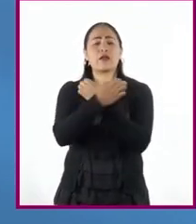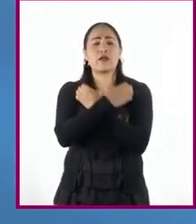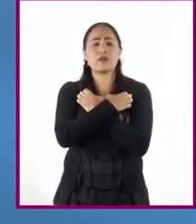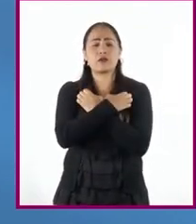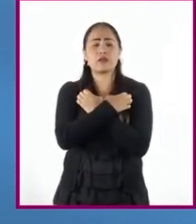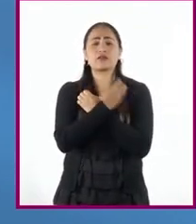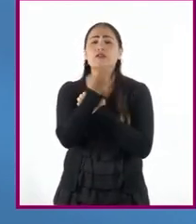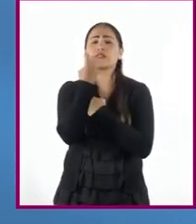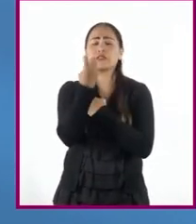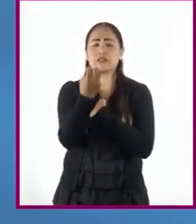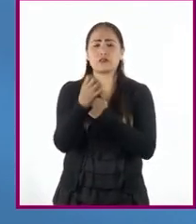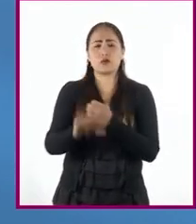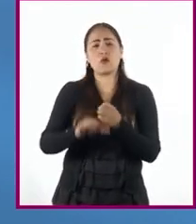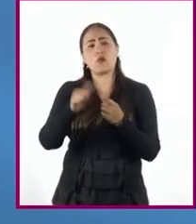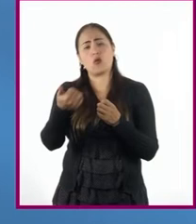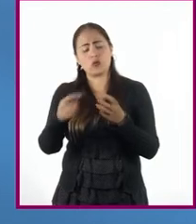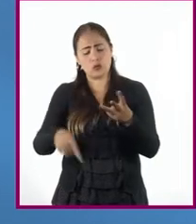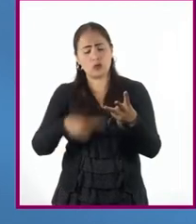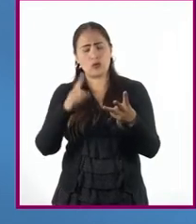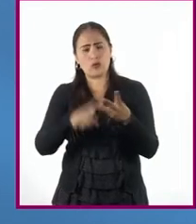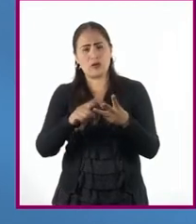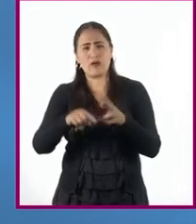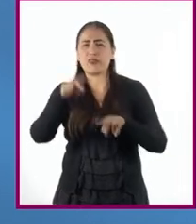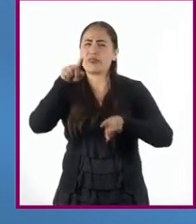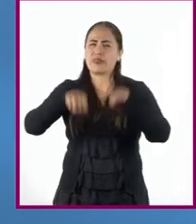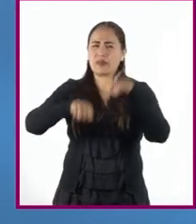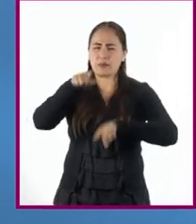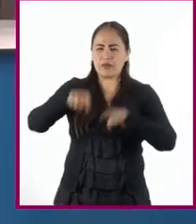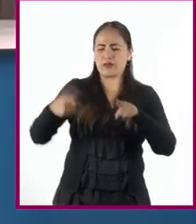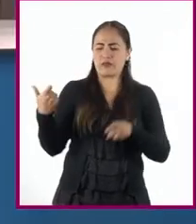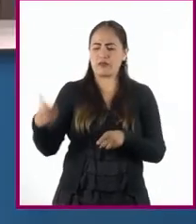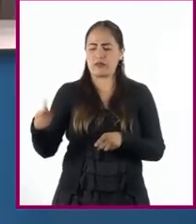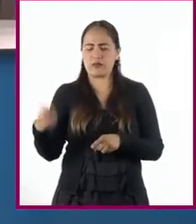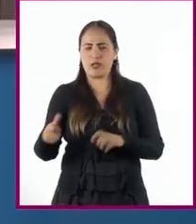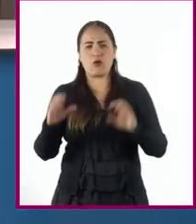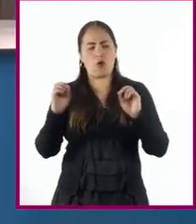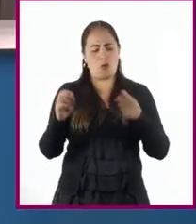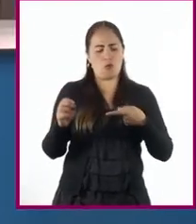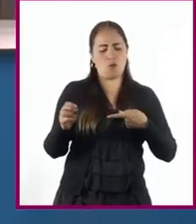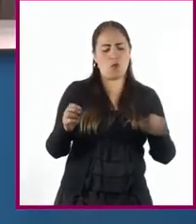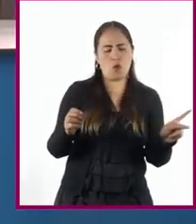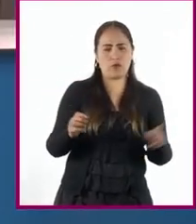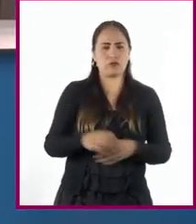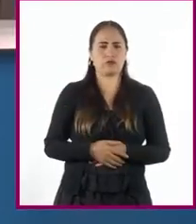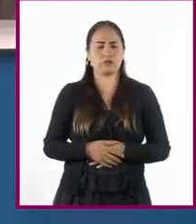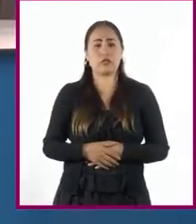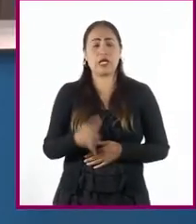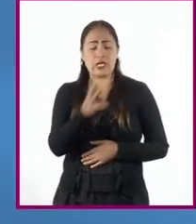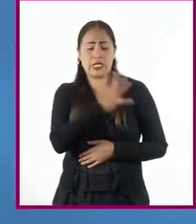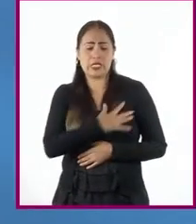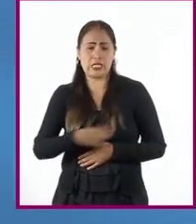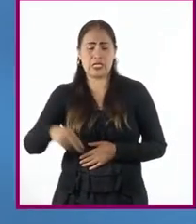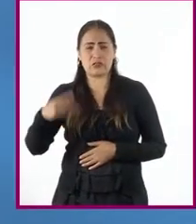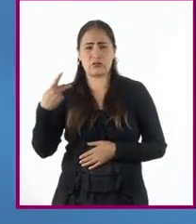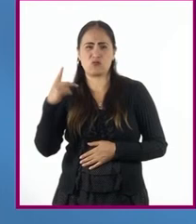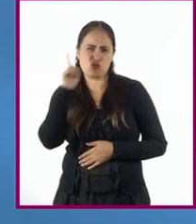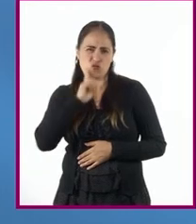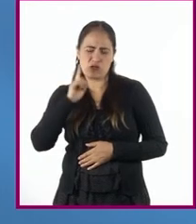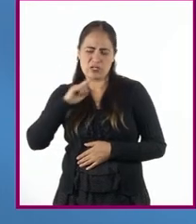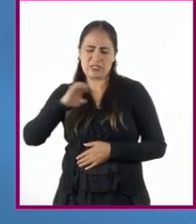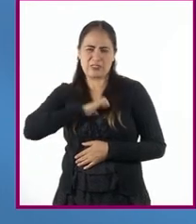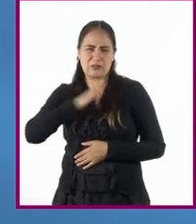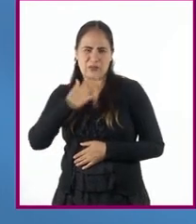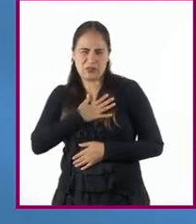las mujeres que dependía de su posición socioeconómica. Las hijas de familias españolas y criollas,